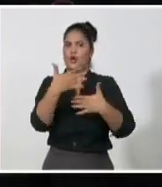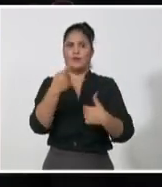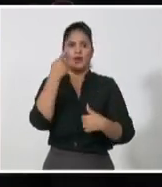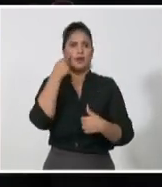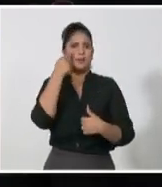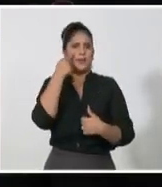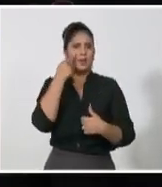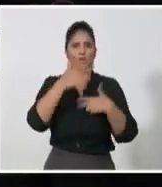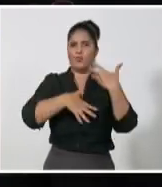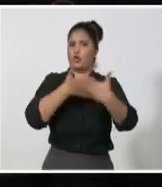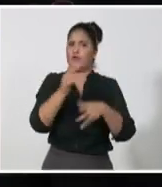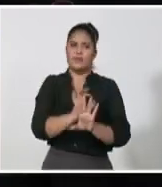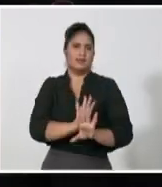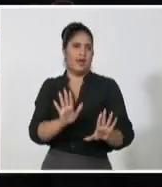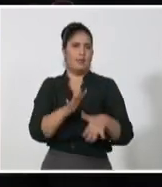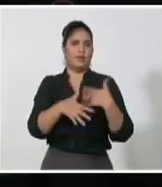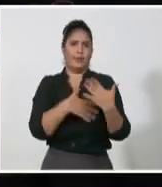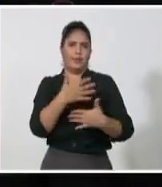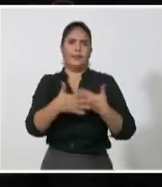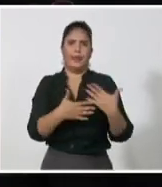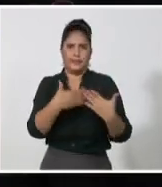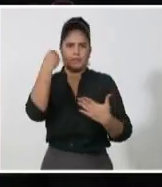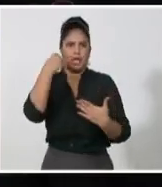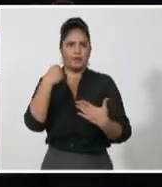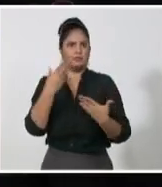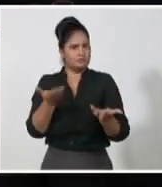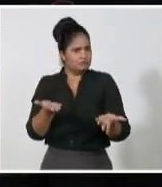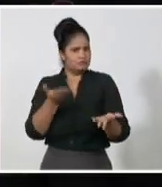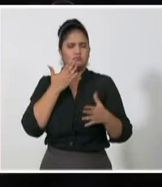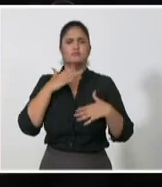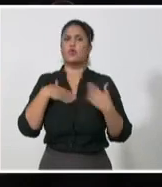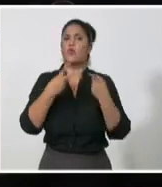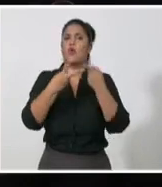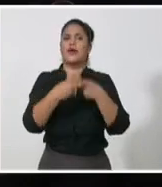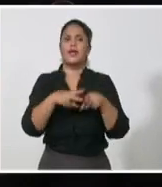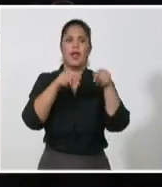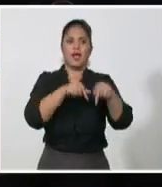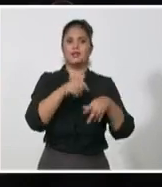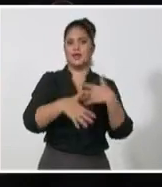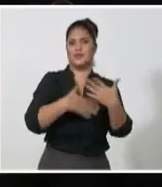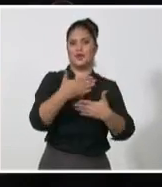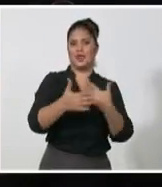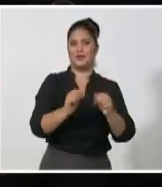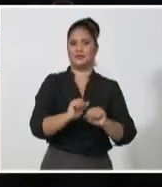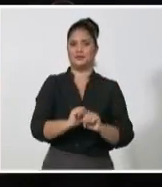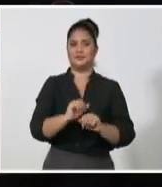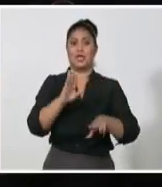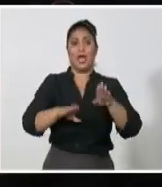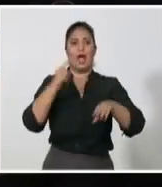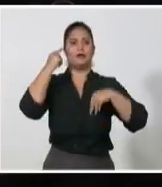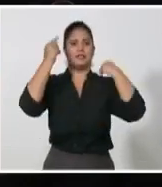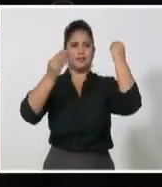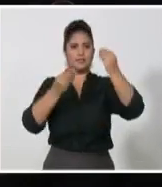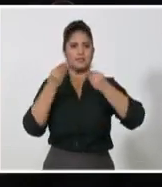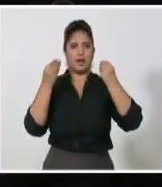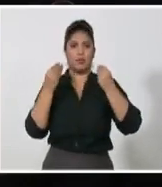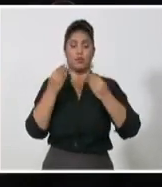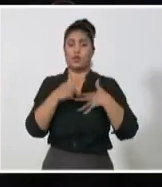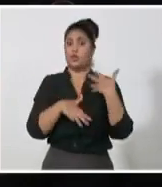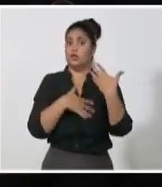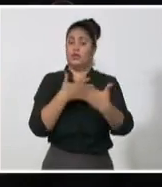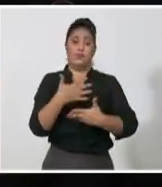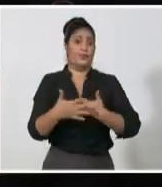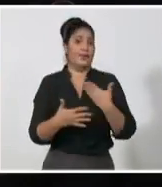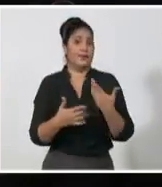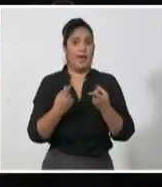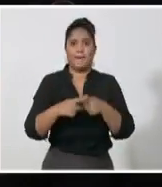recursos, gestionar, trabajar con eficiencia, a veces lo que hacemos es no se puede, porque no hay dinero, o hace falta que nos den financiamiento o que